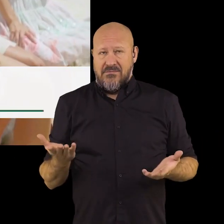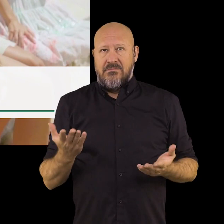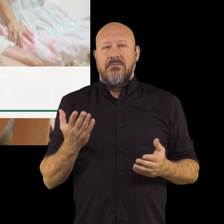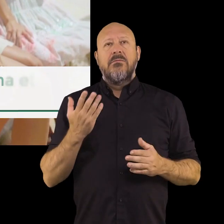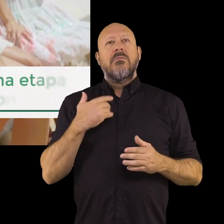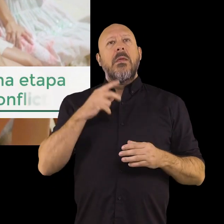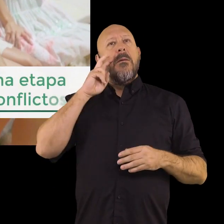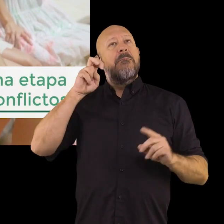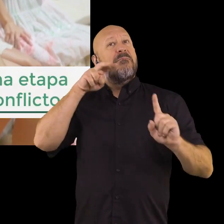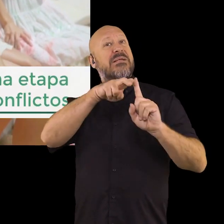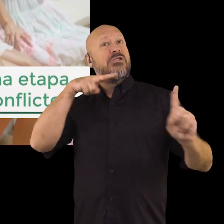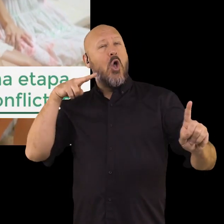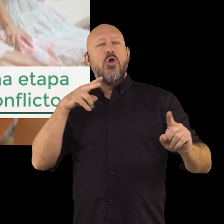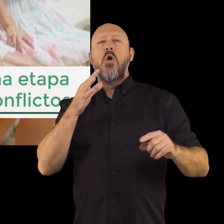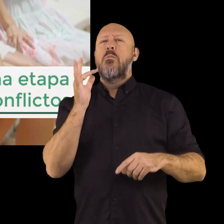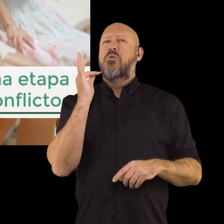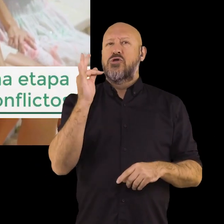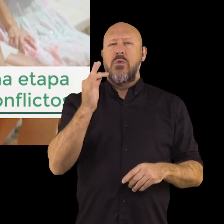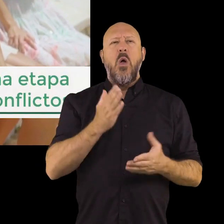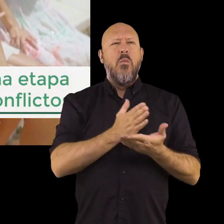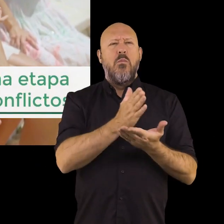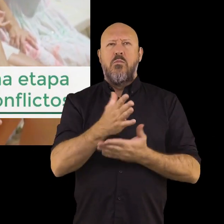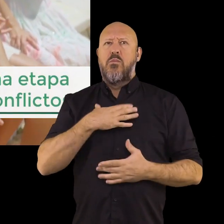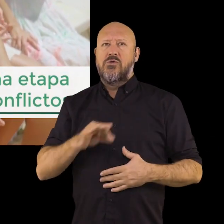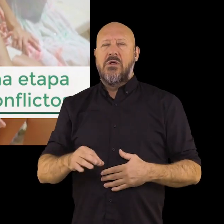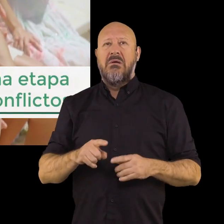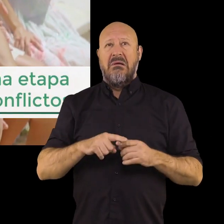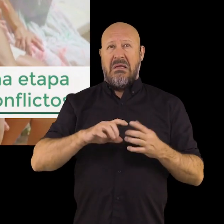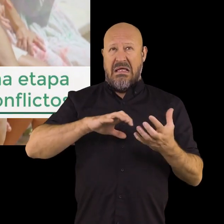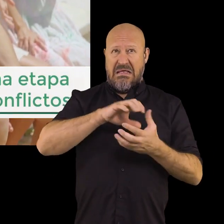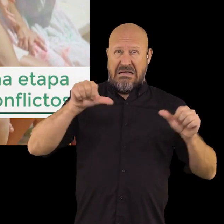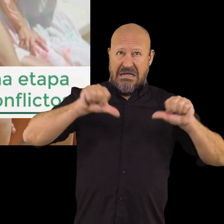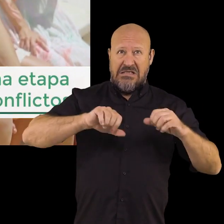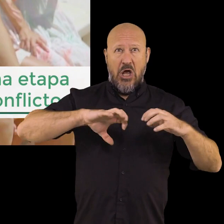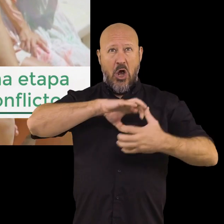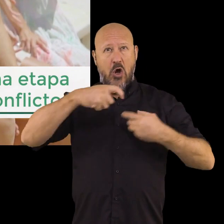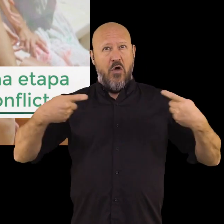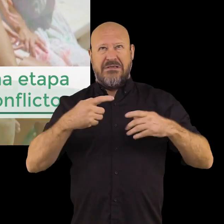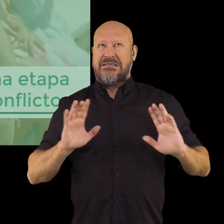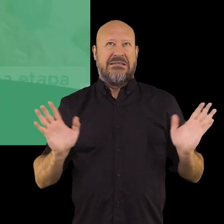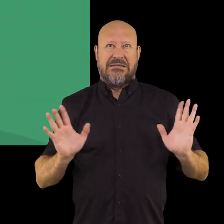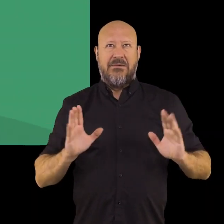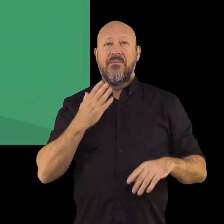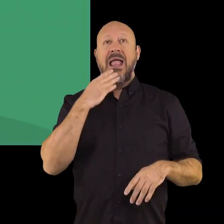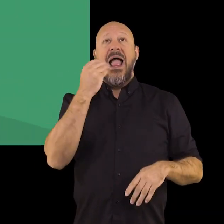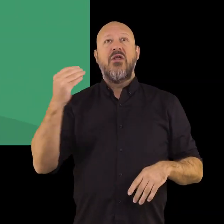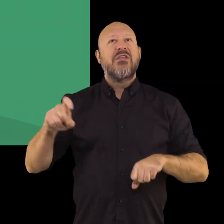Proponemos una visión positiva de la adolescencia llena de posibilidades y no de crisis y conflicto.